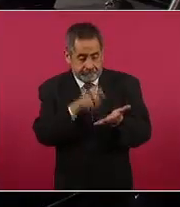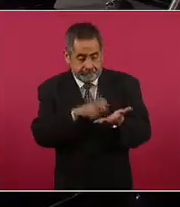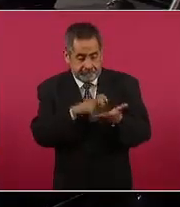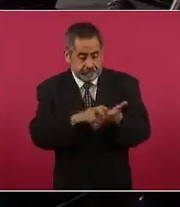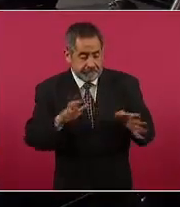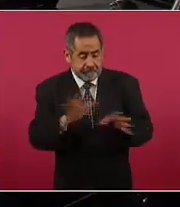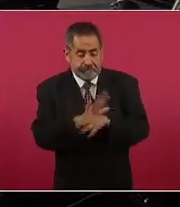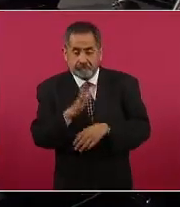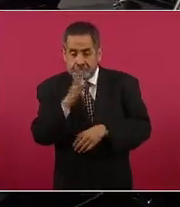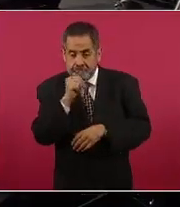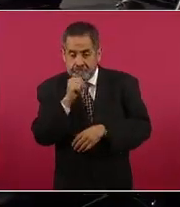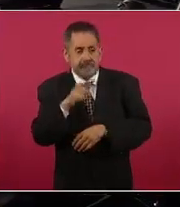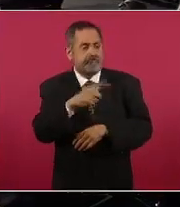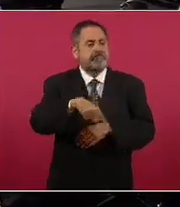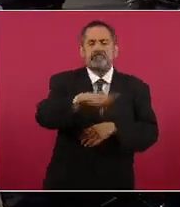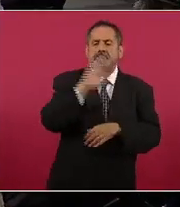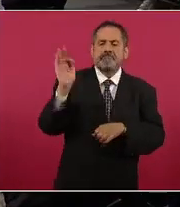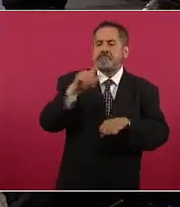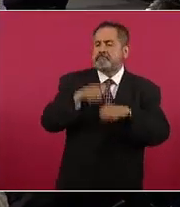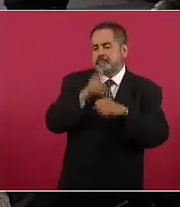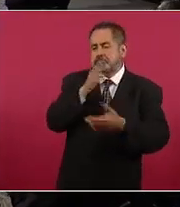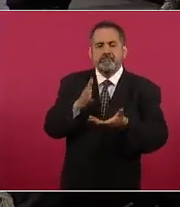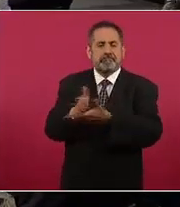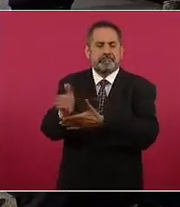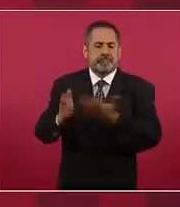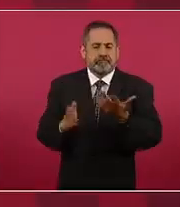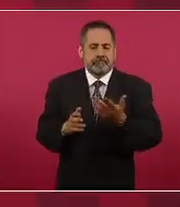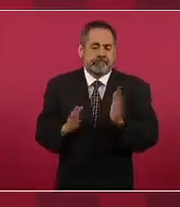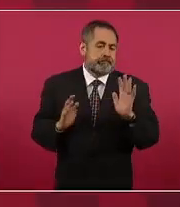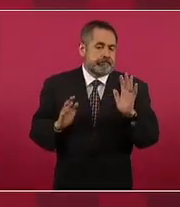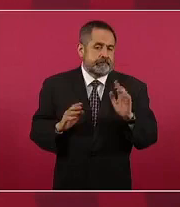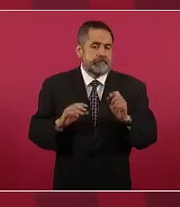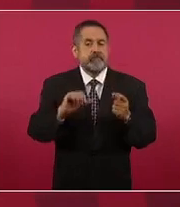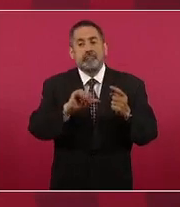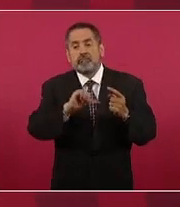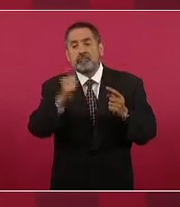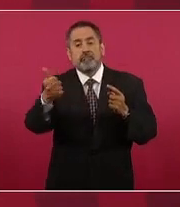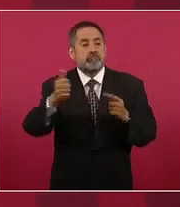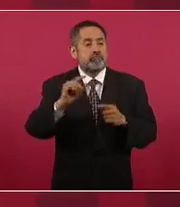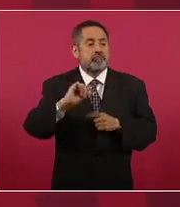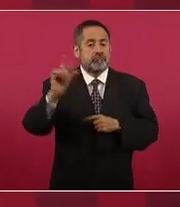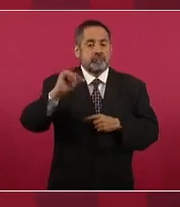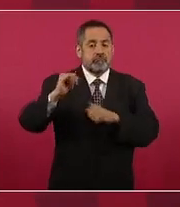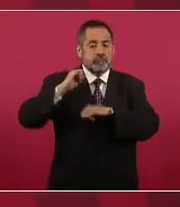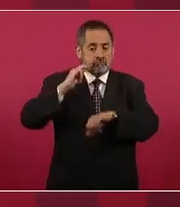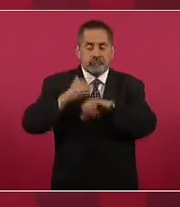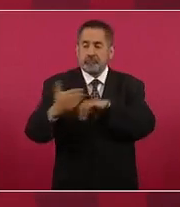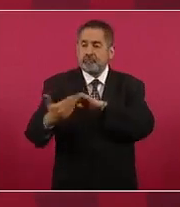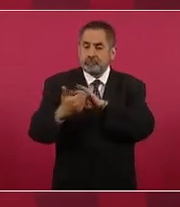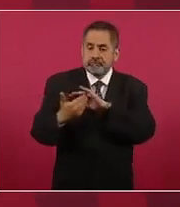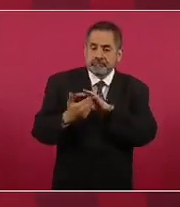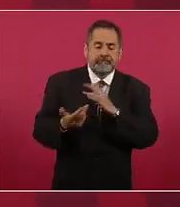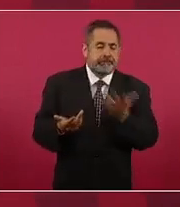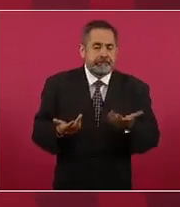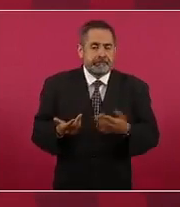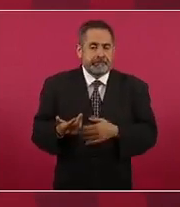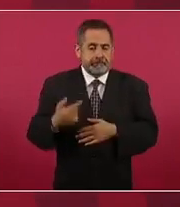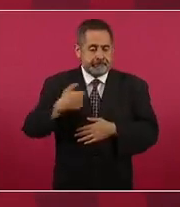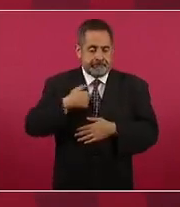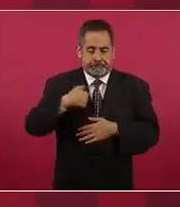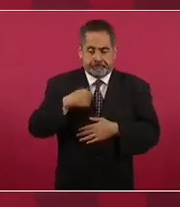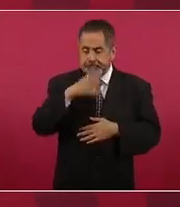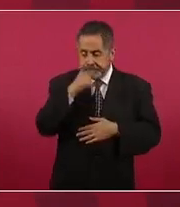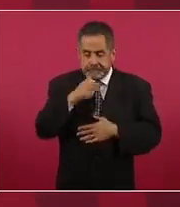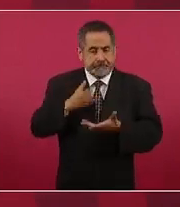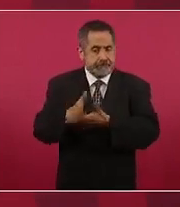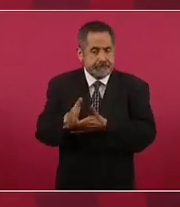intervenir desde el punto de vista federal, a menos que otras autoridades así lo sugieren, pero nosotros tenemos médicamente sustentado que